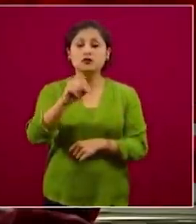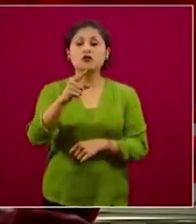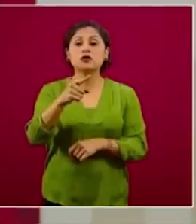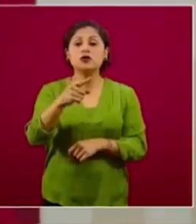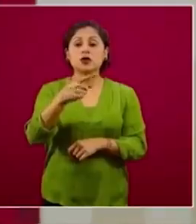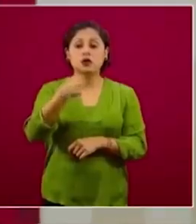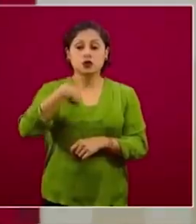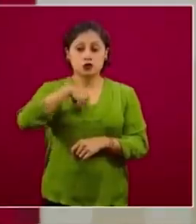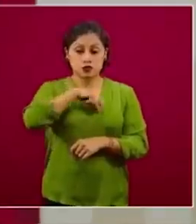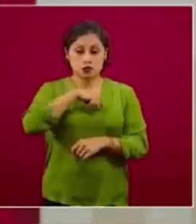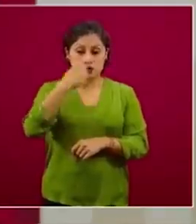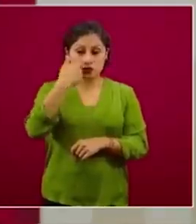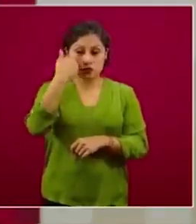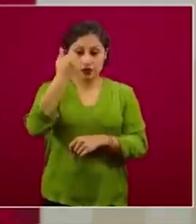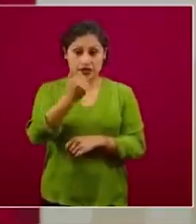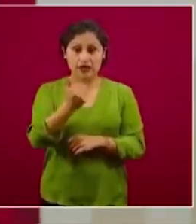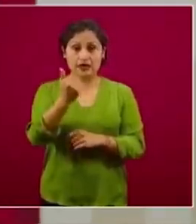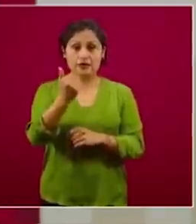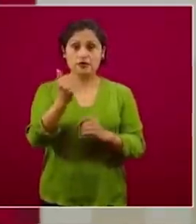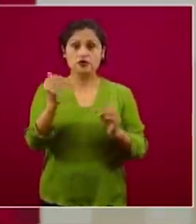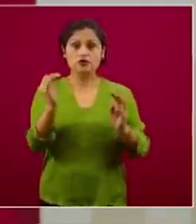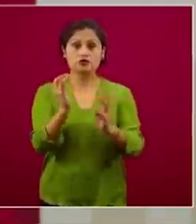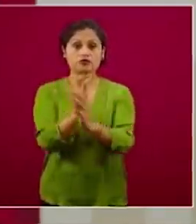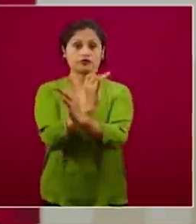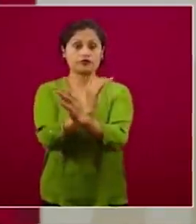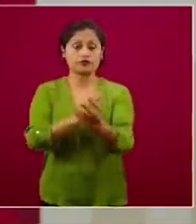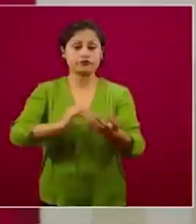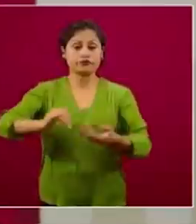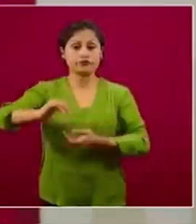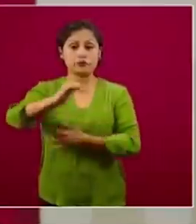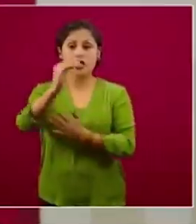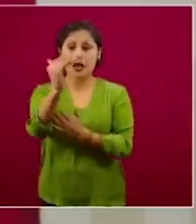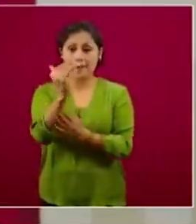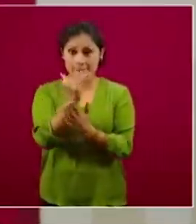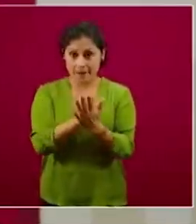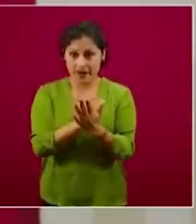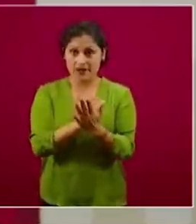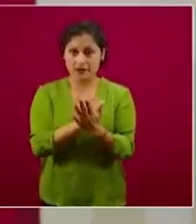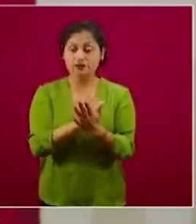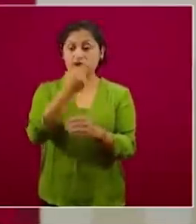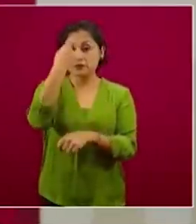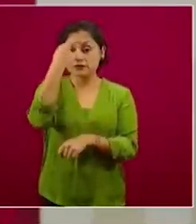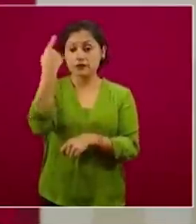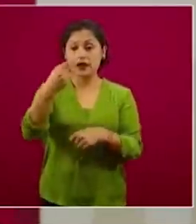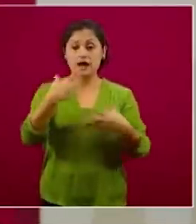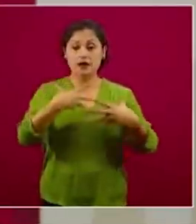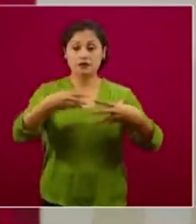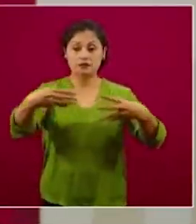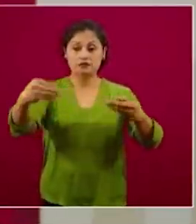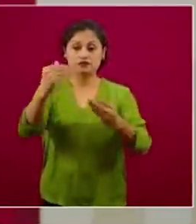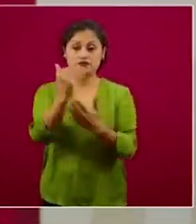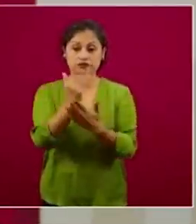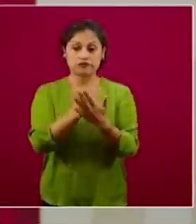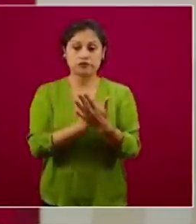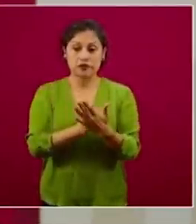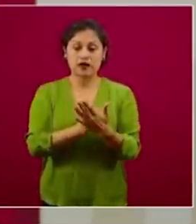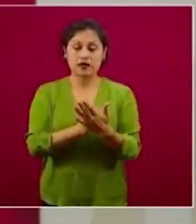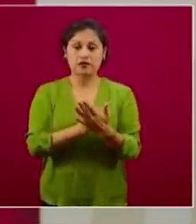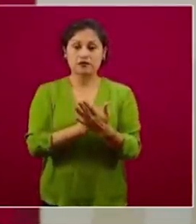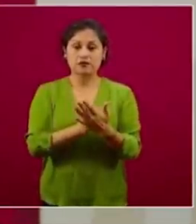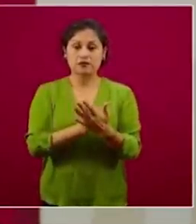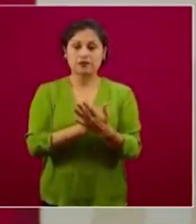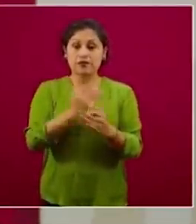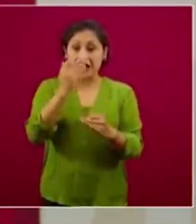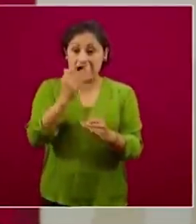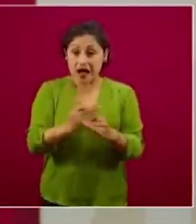existan más contagios. Estamos efectivamente en la fase crítica, la fase más alta de